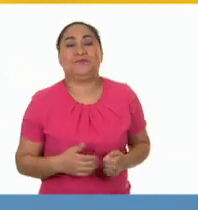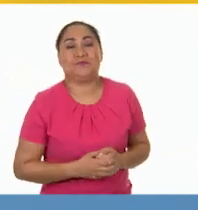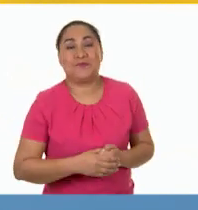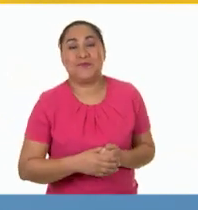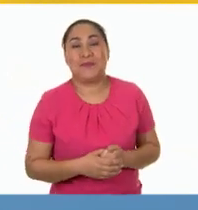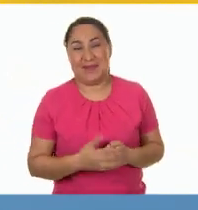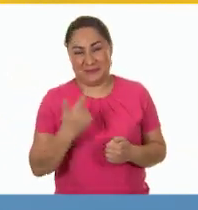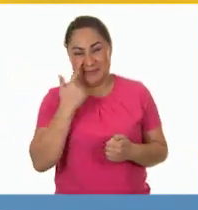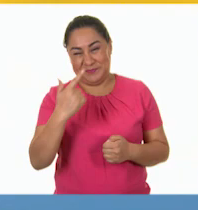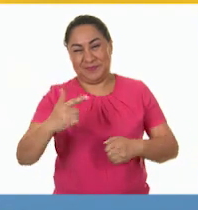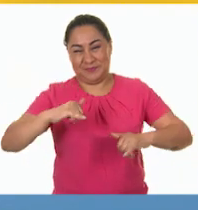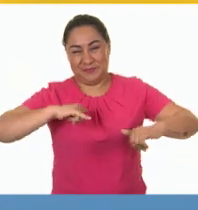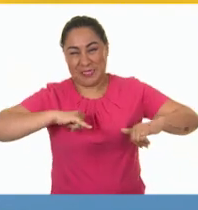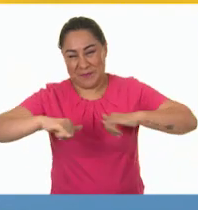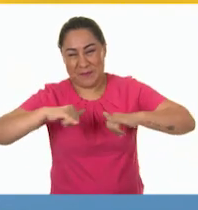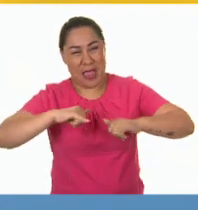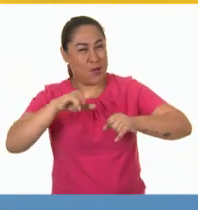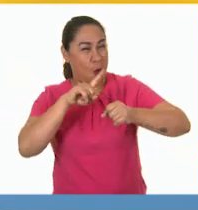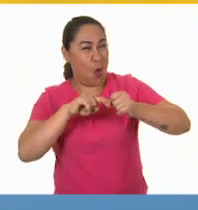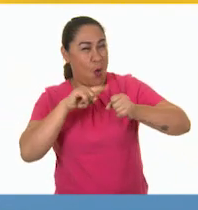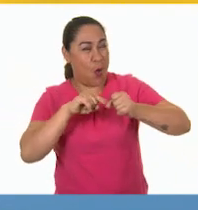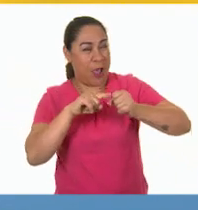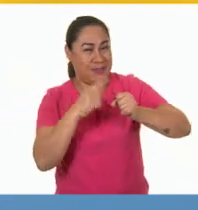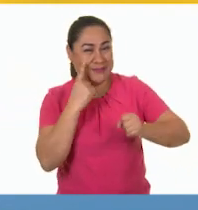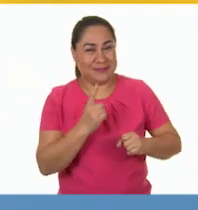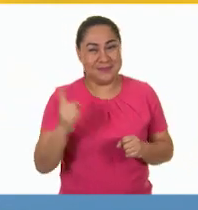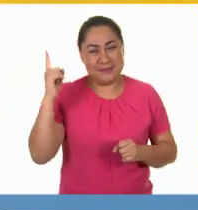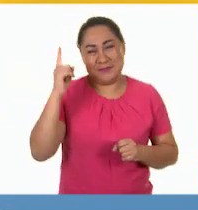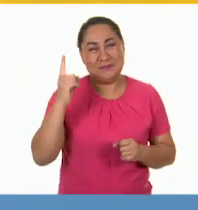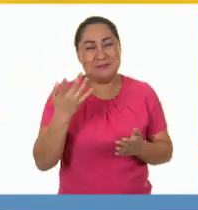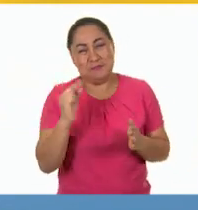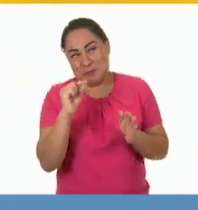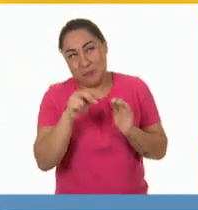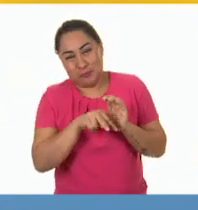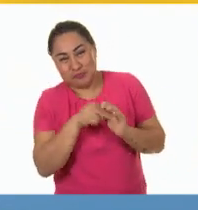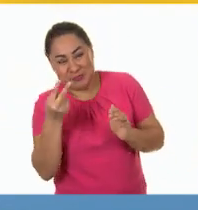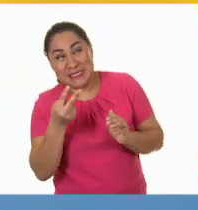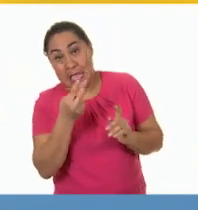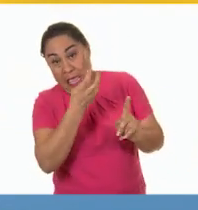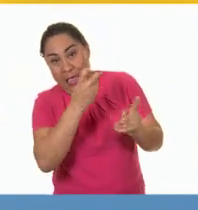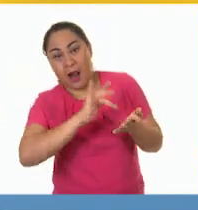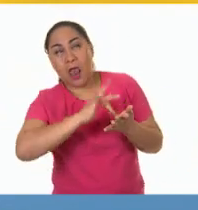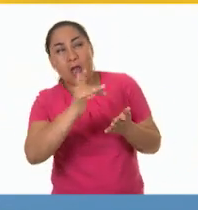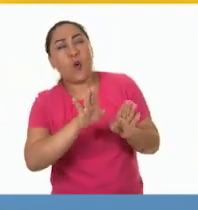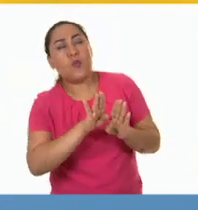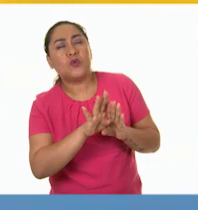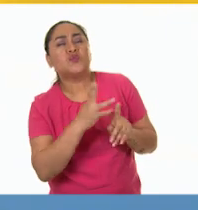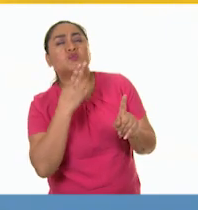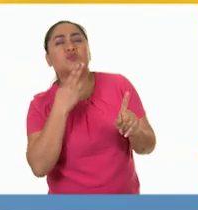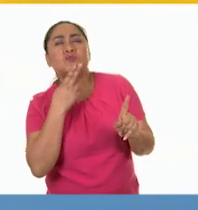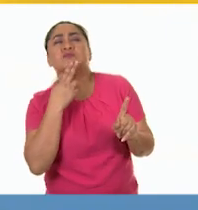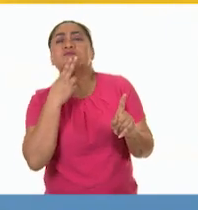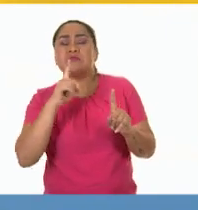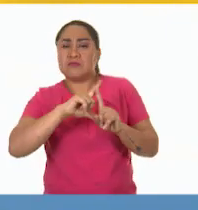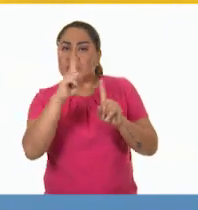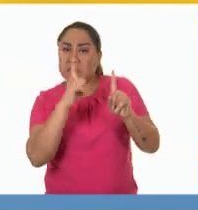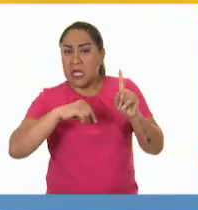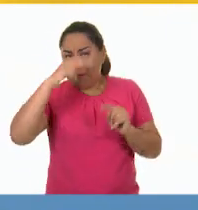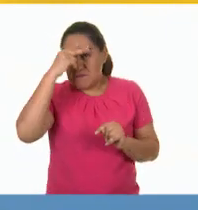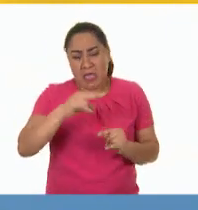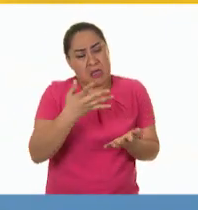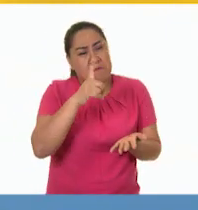mapa, de colores pero un tanto vacío, que desde la clase pasada nos sirvió para representar a ese México que entre